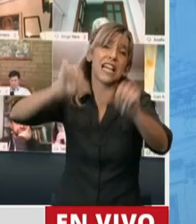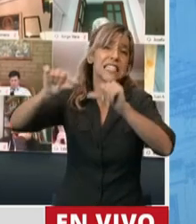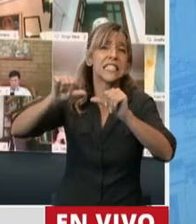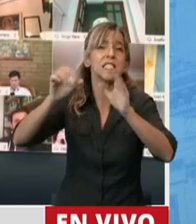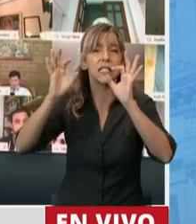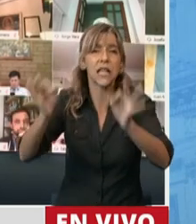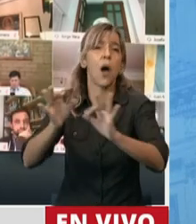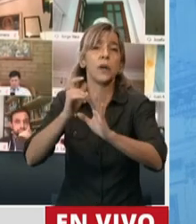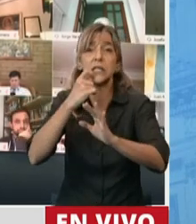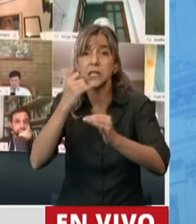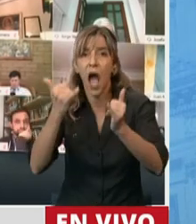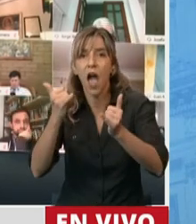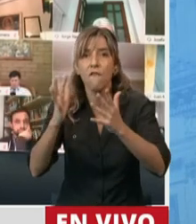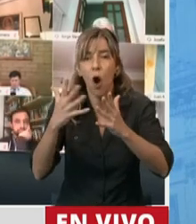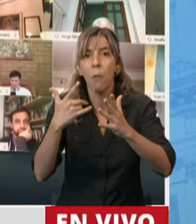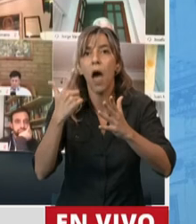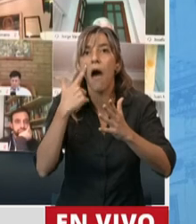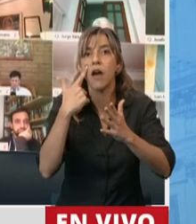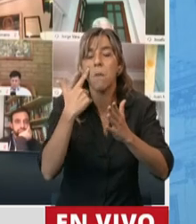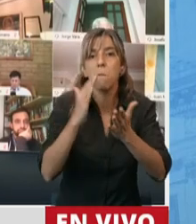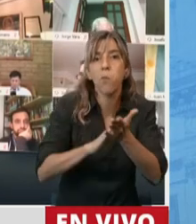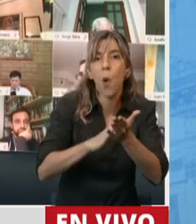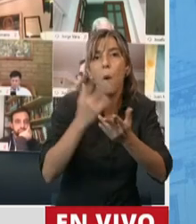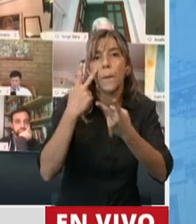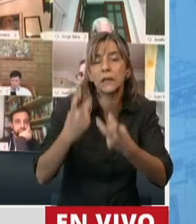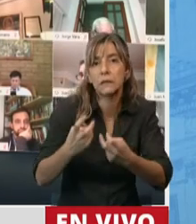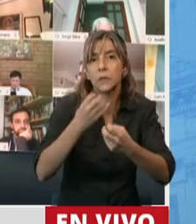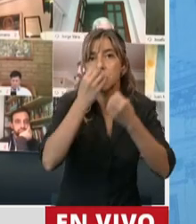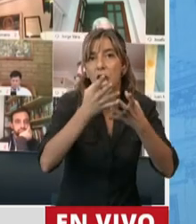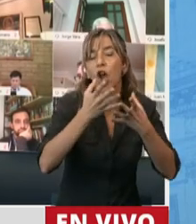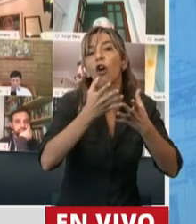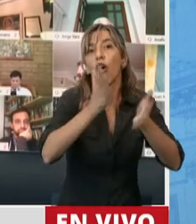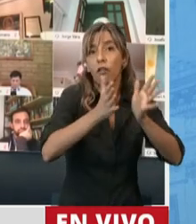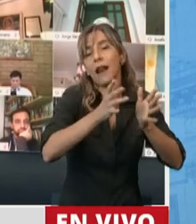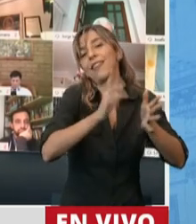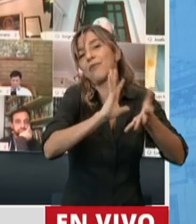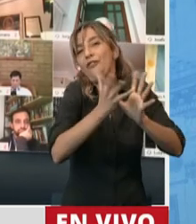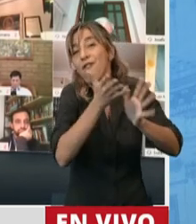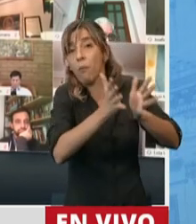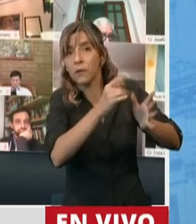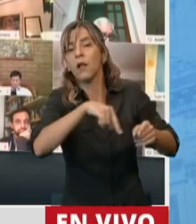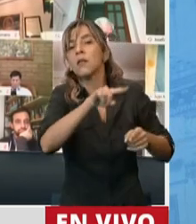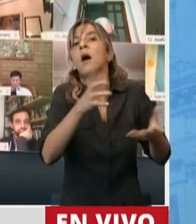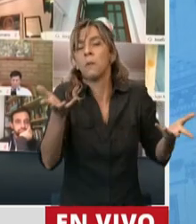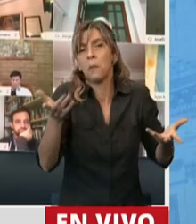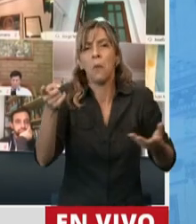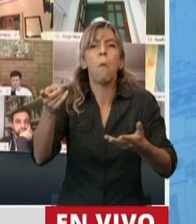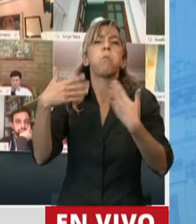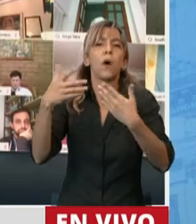para hacerlo. De hecho, la mayoría de los tratamientos existentes hoy para